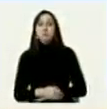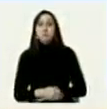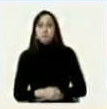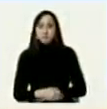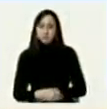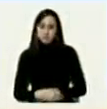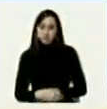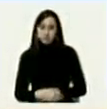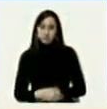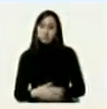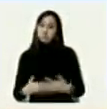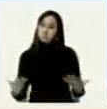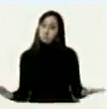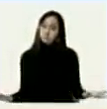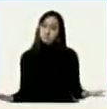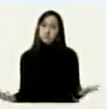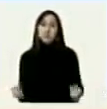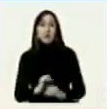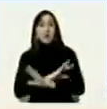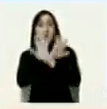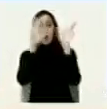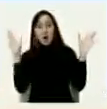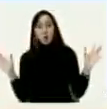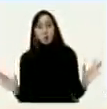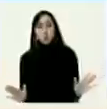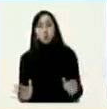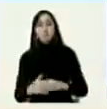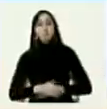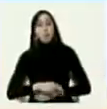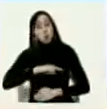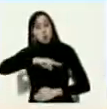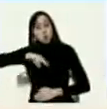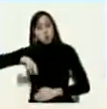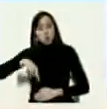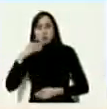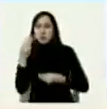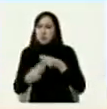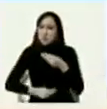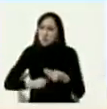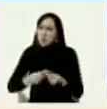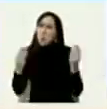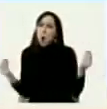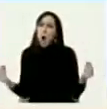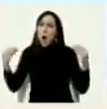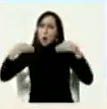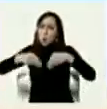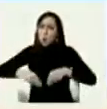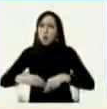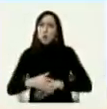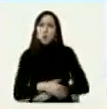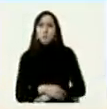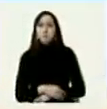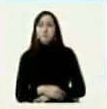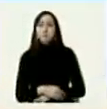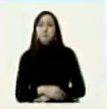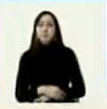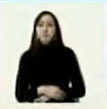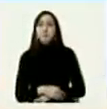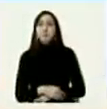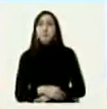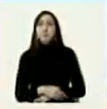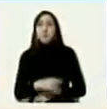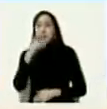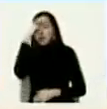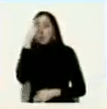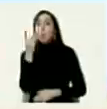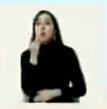así de sencillo ¿qué hicimos nosotros con el acuerdo de Santo Domingo?